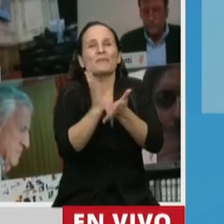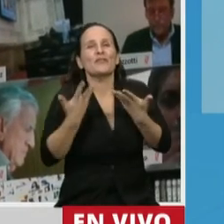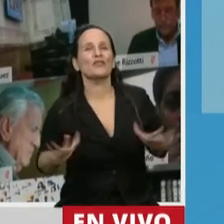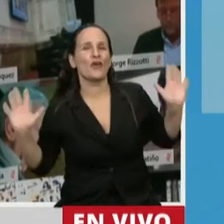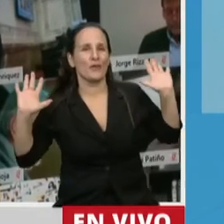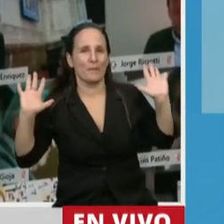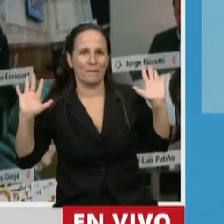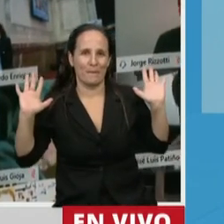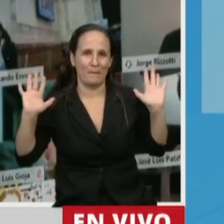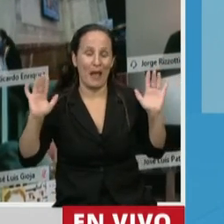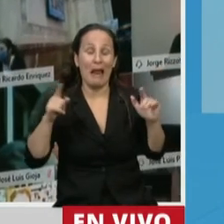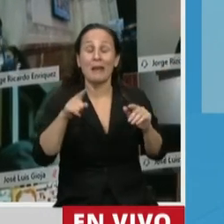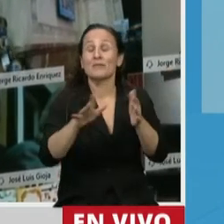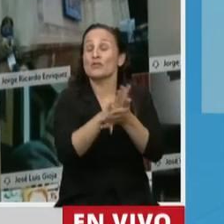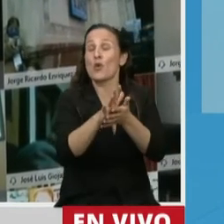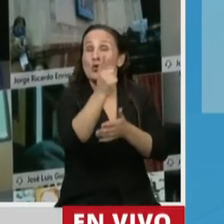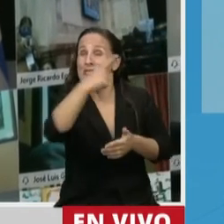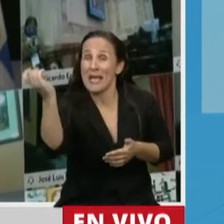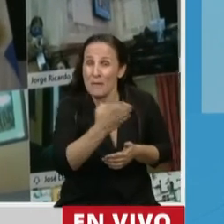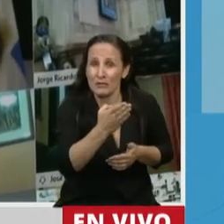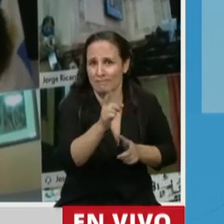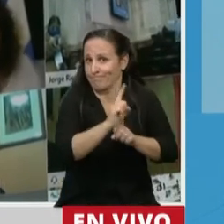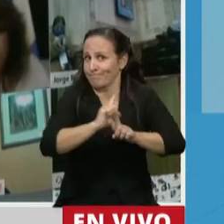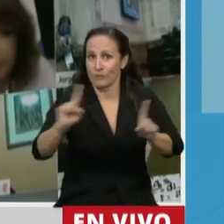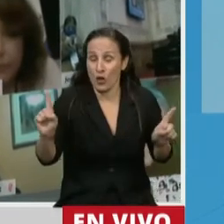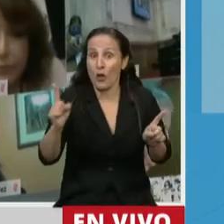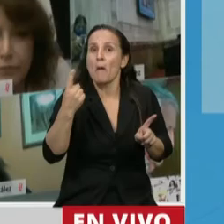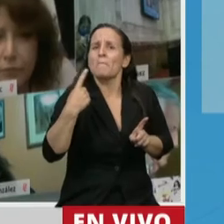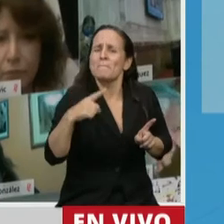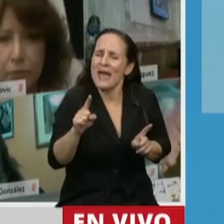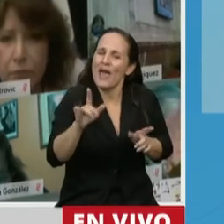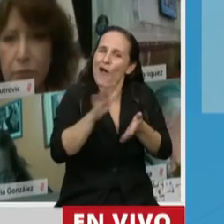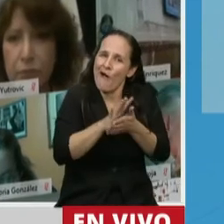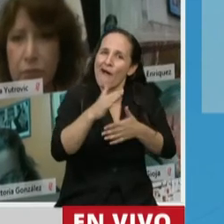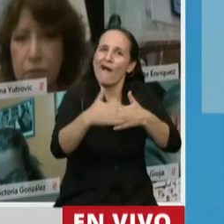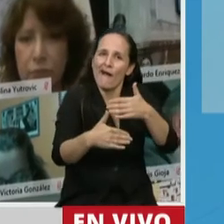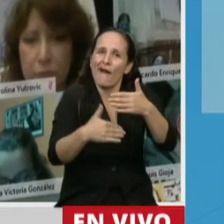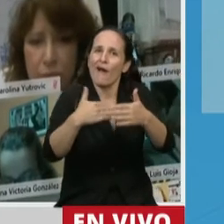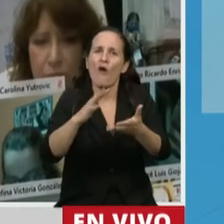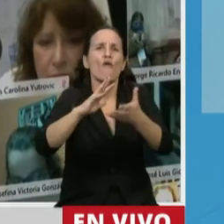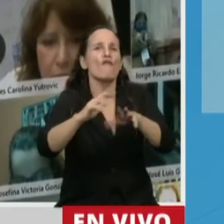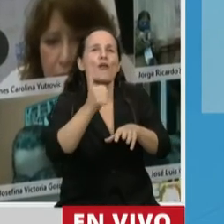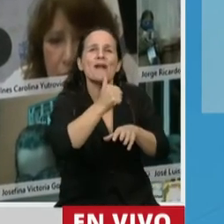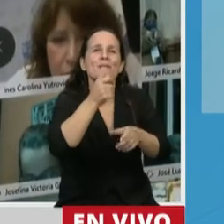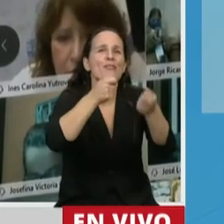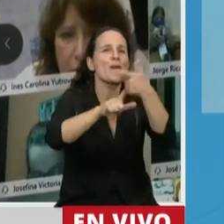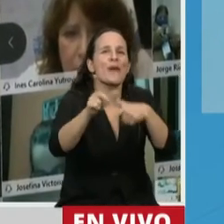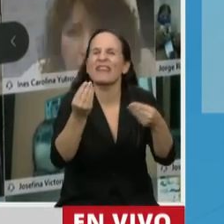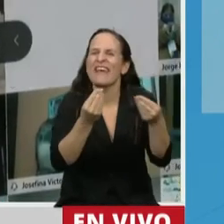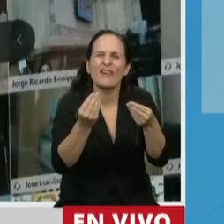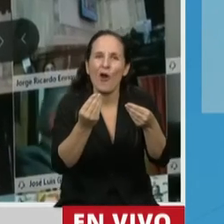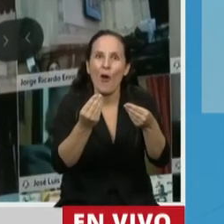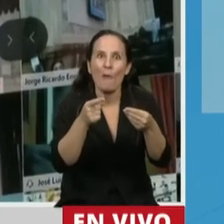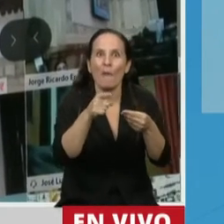no se pueda solucionar todo de golpe, pero al menos se inicia un camino para facilitar la venta de medicamentos, manteniendo la seguridad